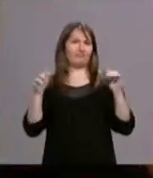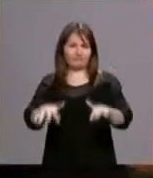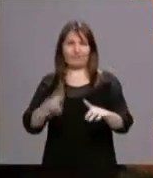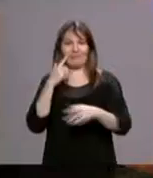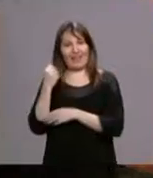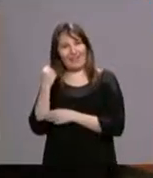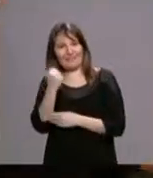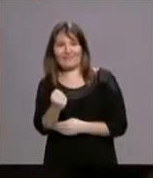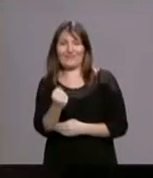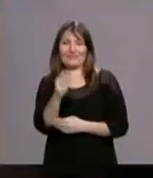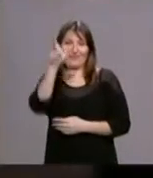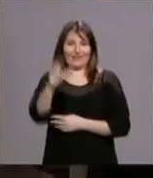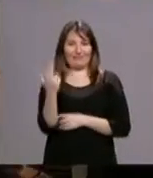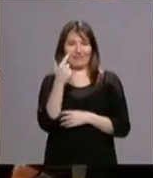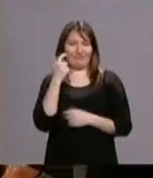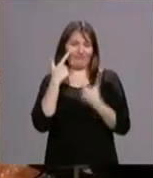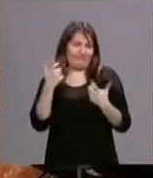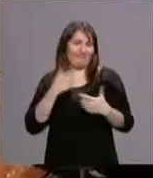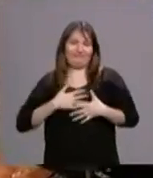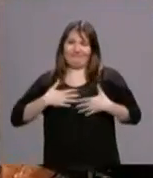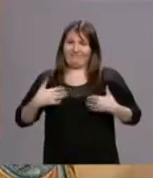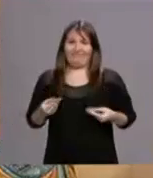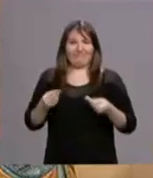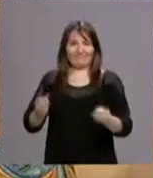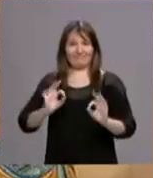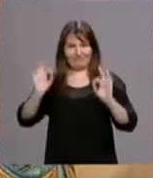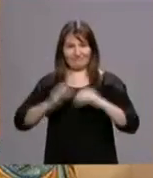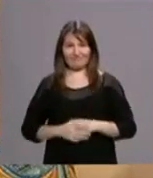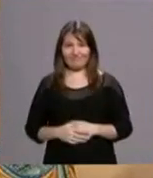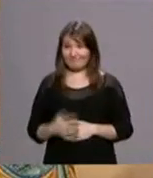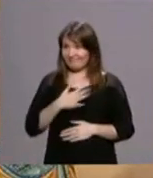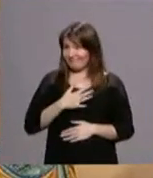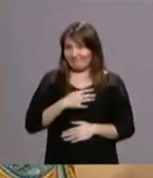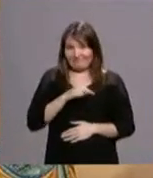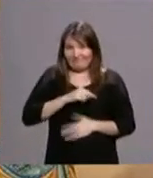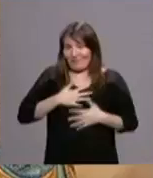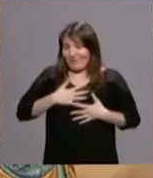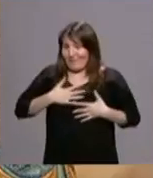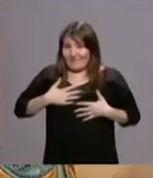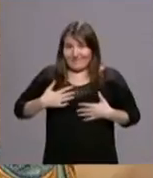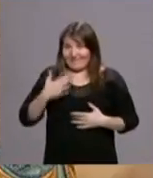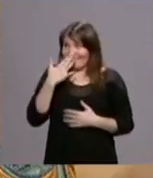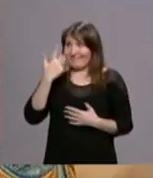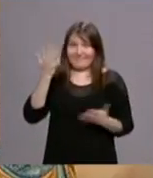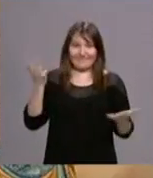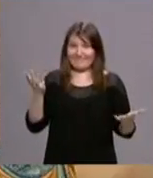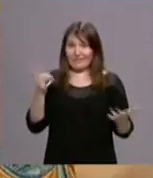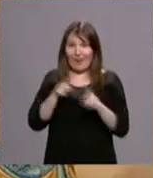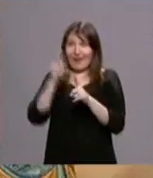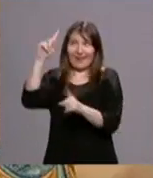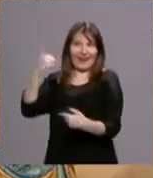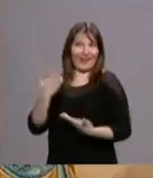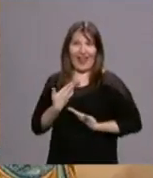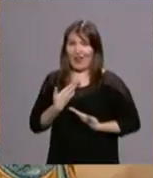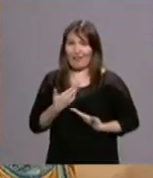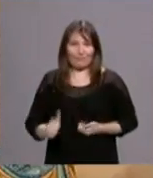pintor, visiblemente emocionado, en esta entrega tan especial. Para mí es una gran satisfacción por Dios, esto es un regalo de Dios, el